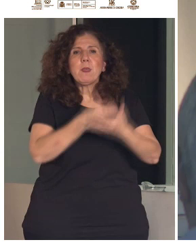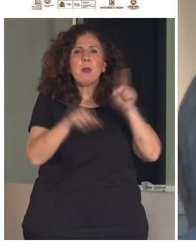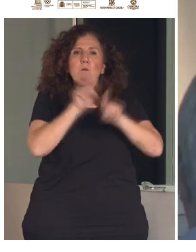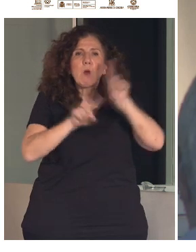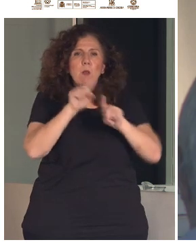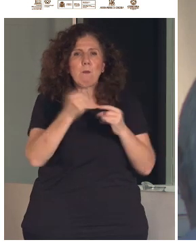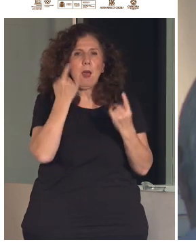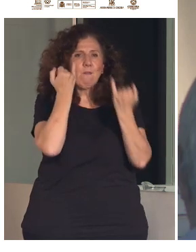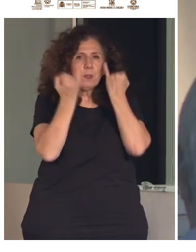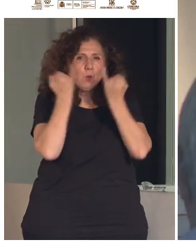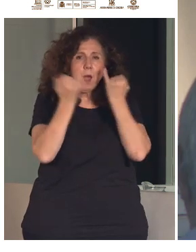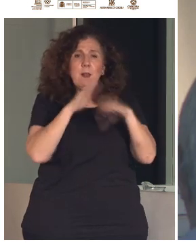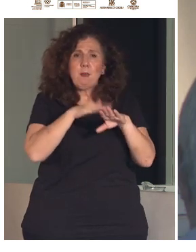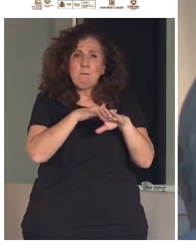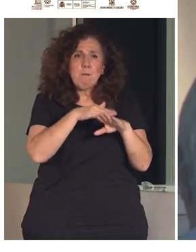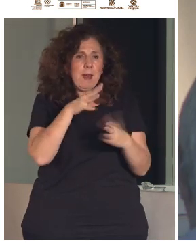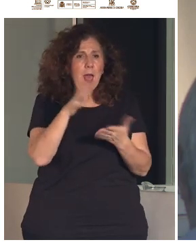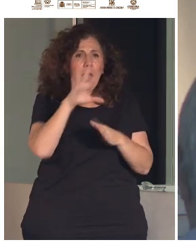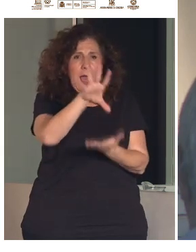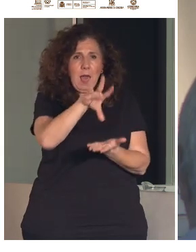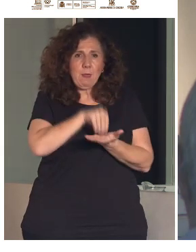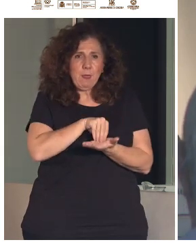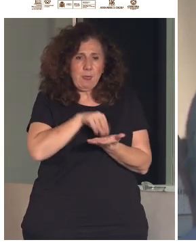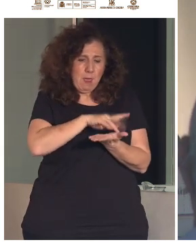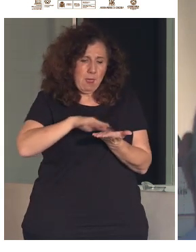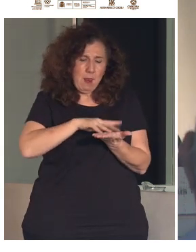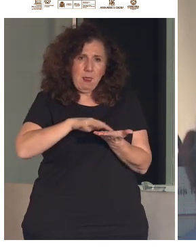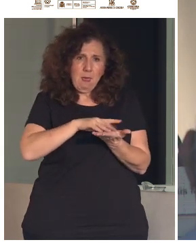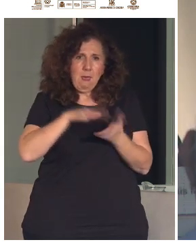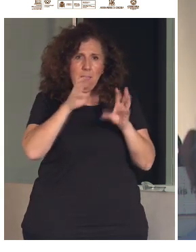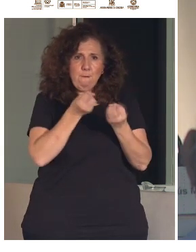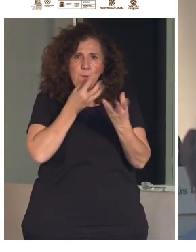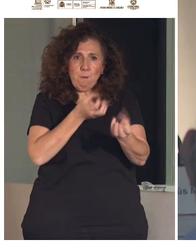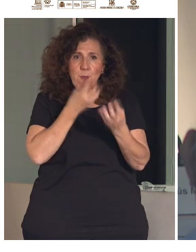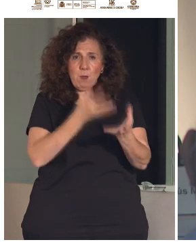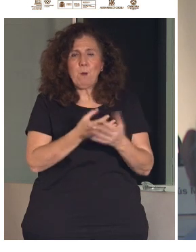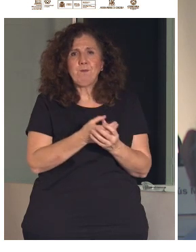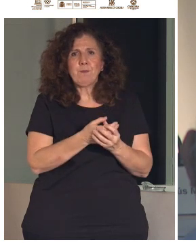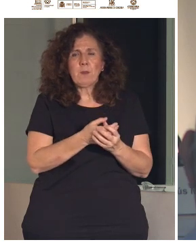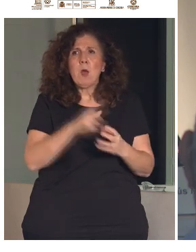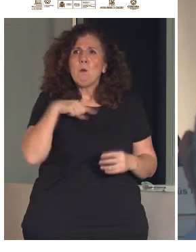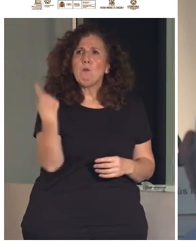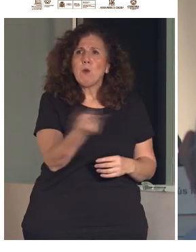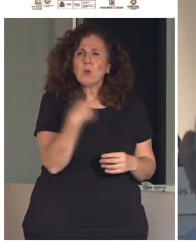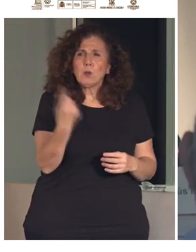Promover, esto es muy importante, la formación de los agentes culturales. Vosotras y vosotros sois